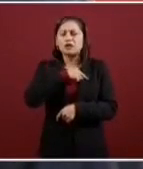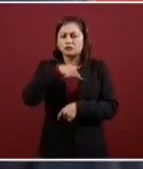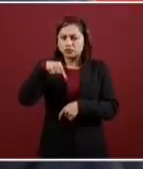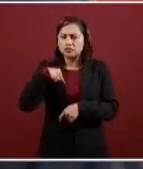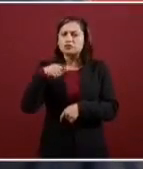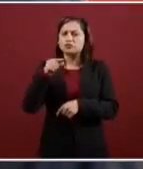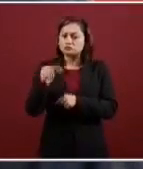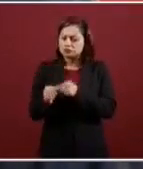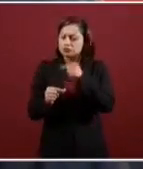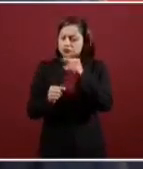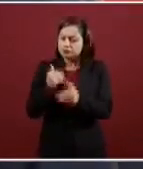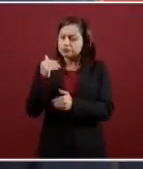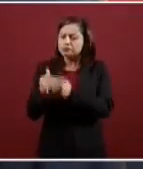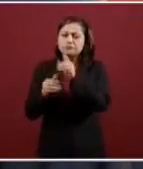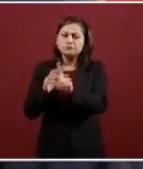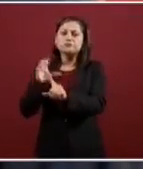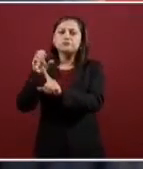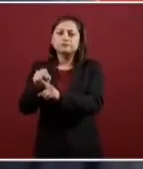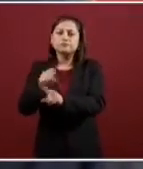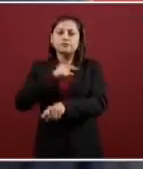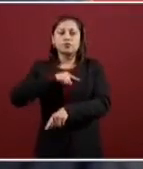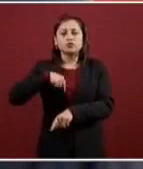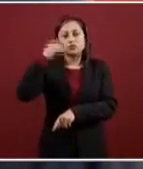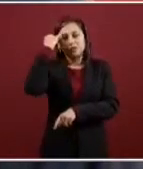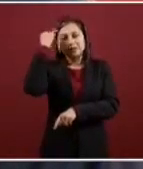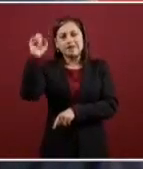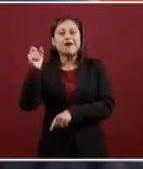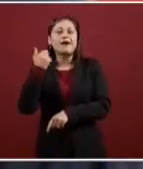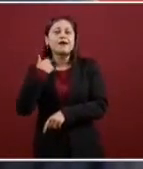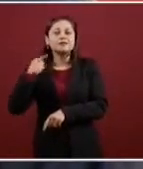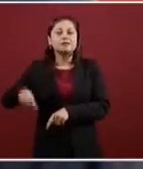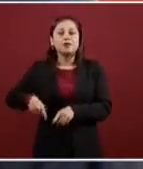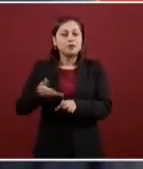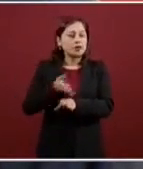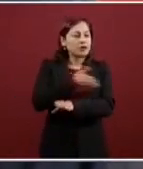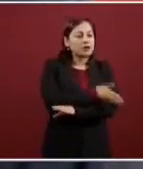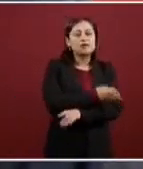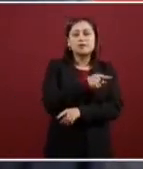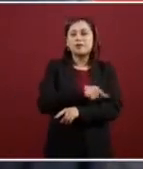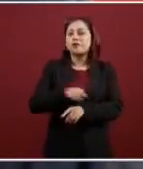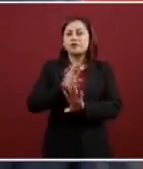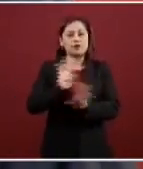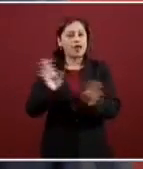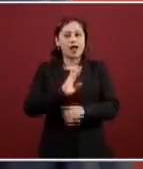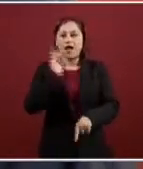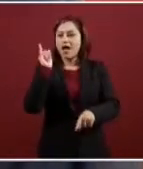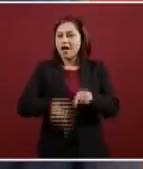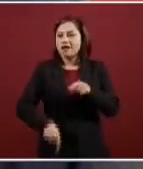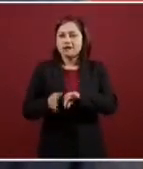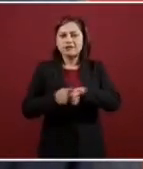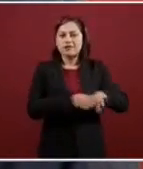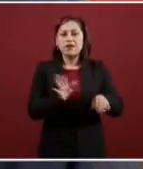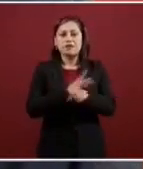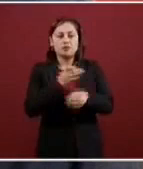guerra contra el narco. Esa estrategia belicista no sólo alentó la espiral de violencia